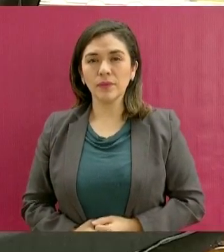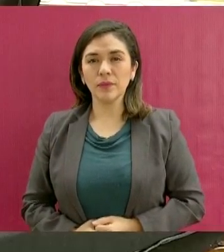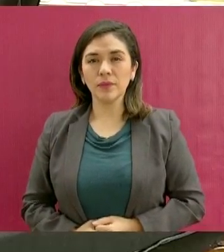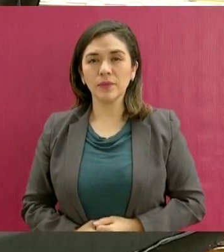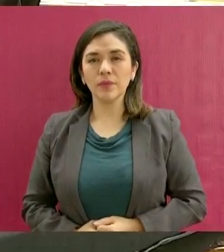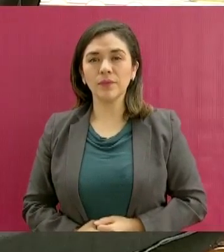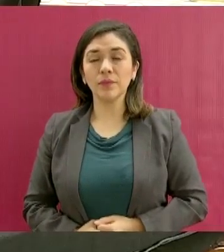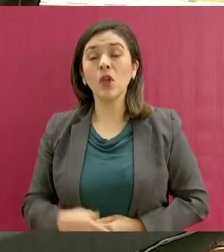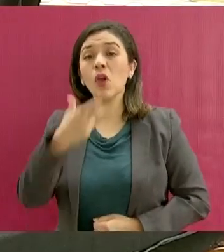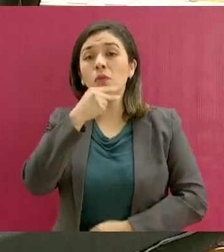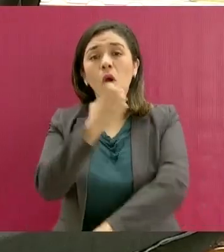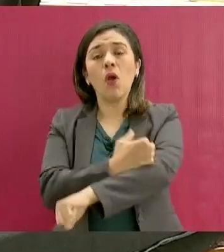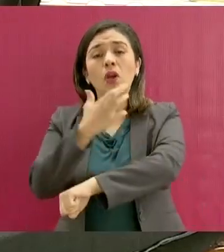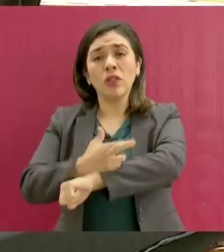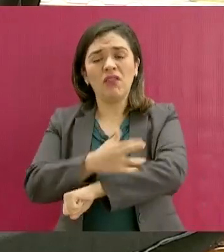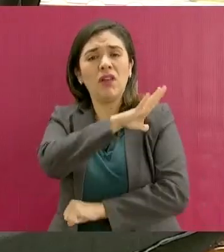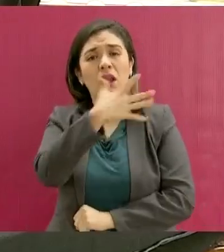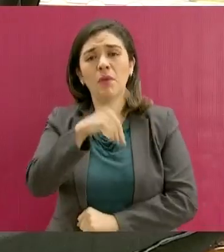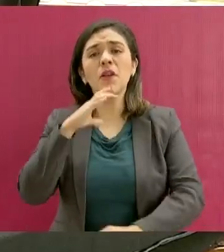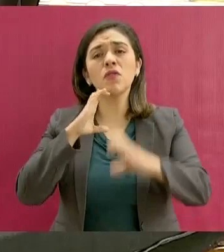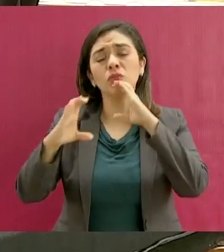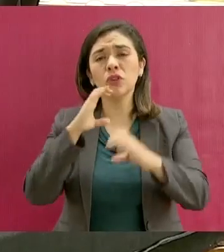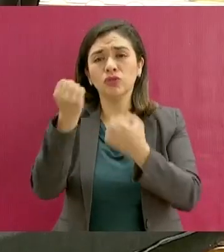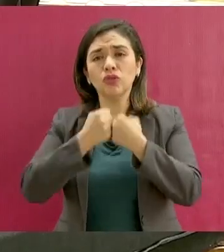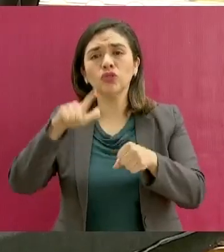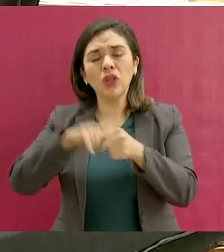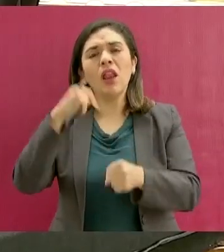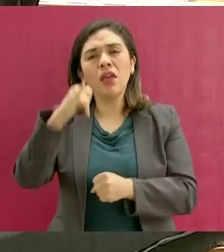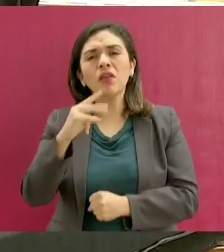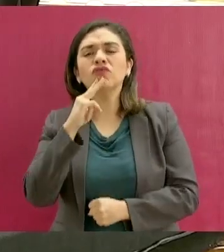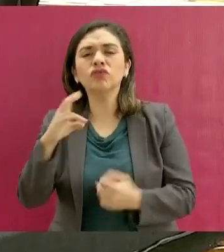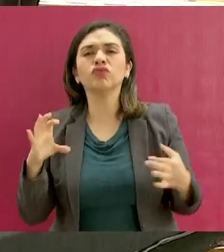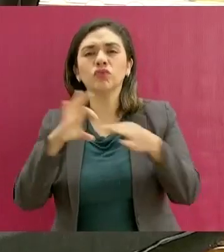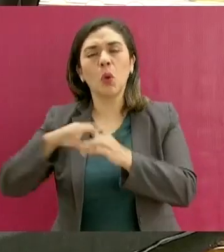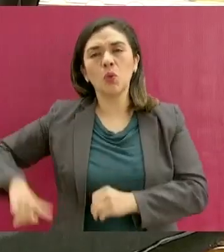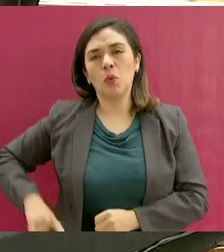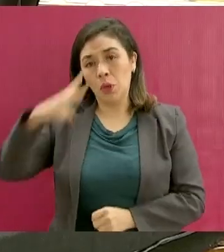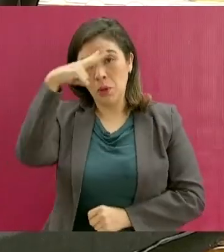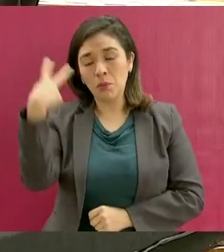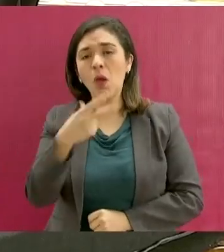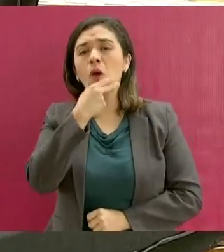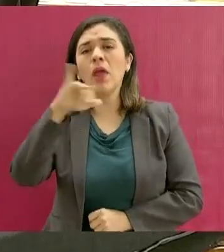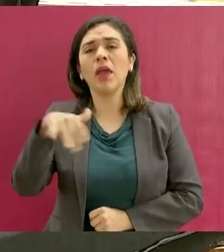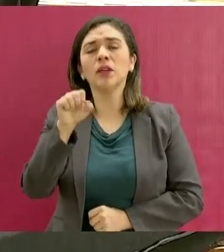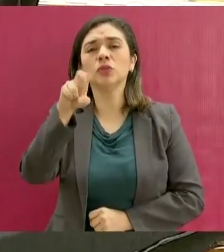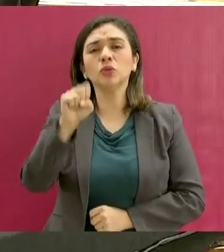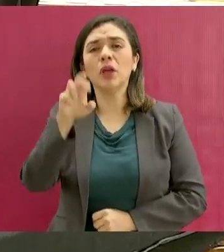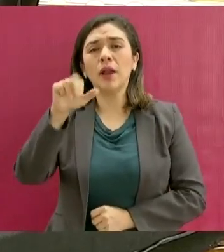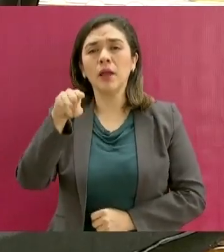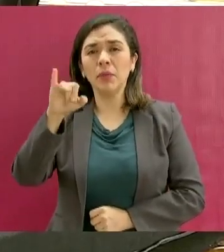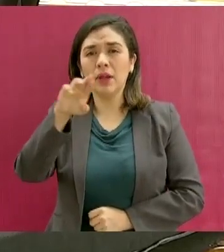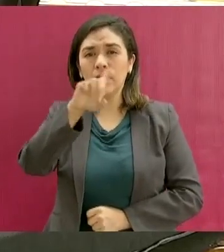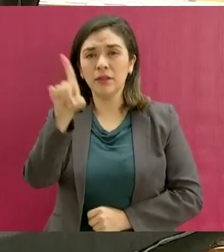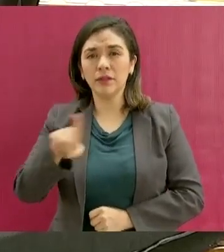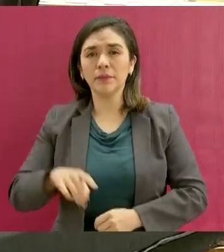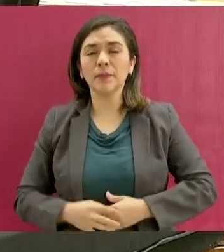El Coordinador General de Comunicación Social y Vocero del Gobierno de México, Jesús Ramírez Cuevas.